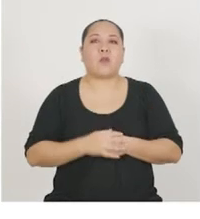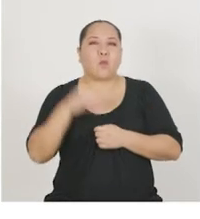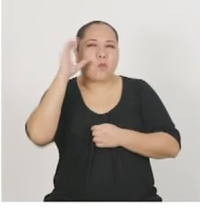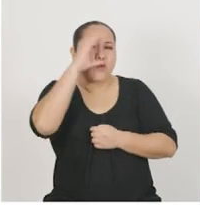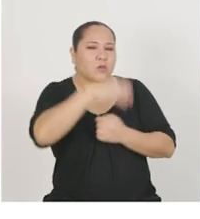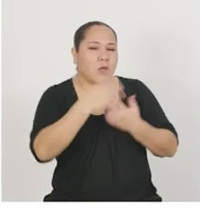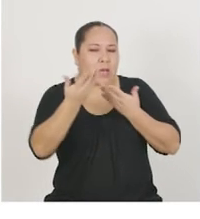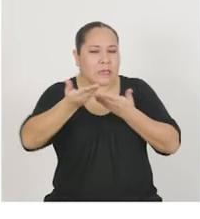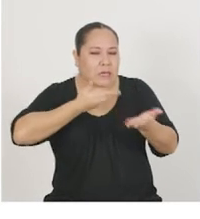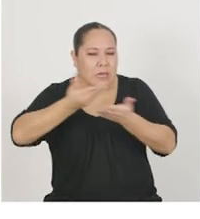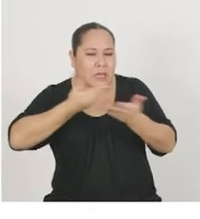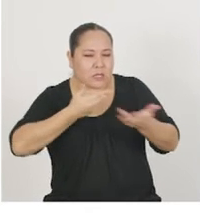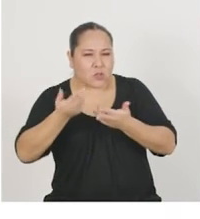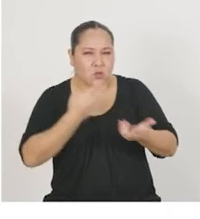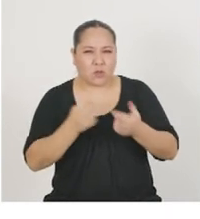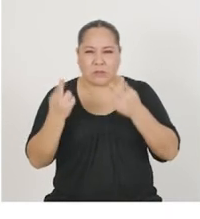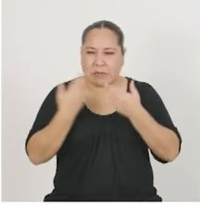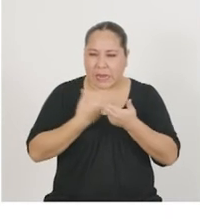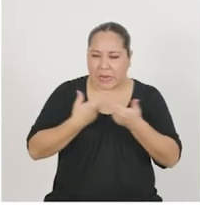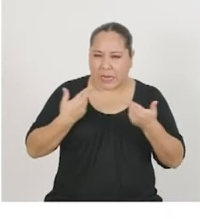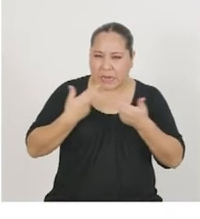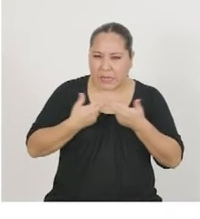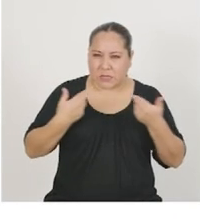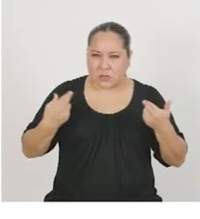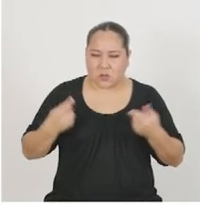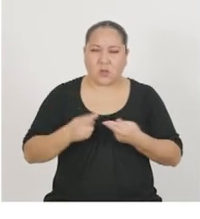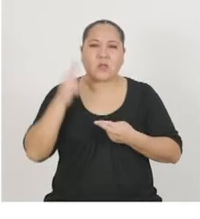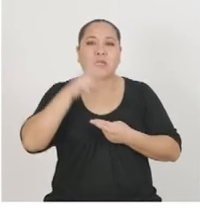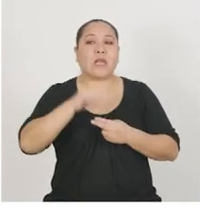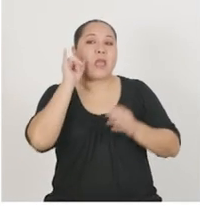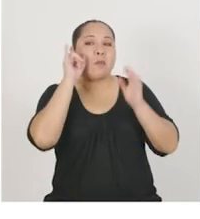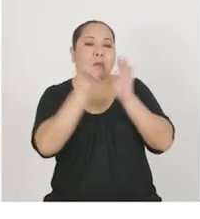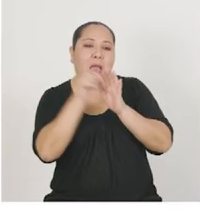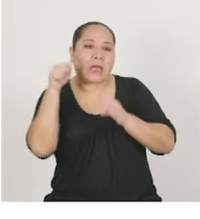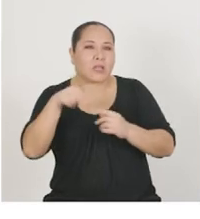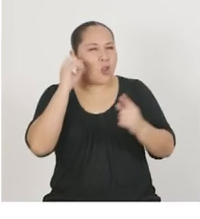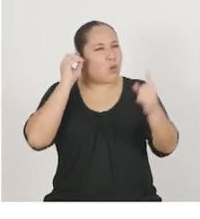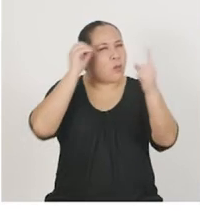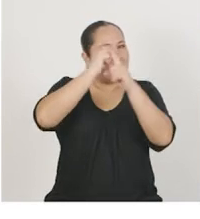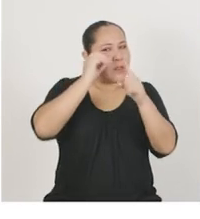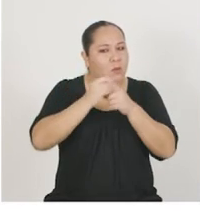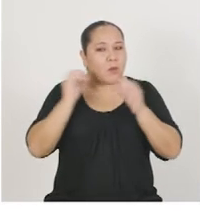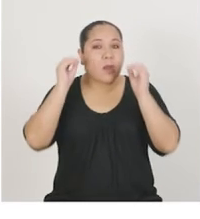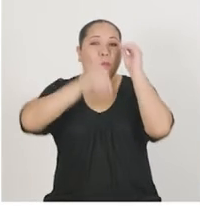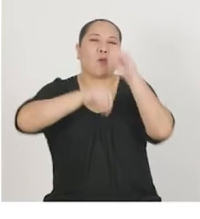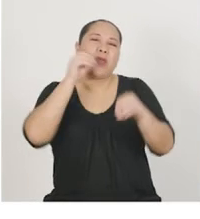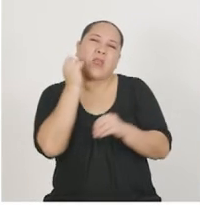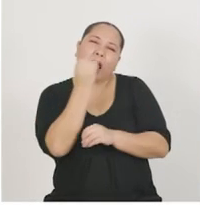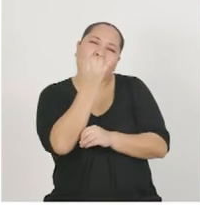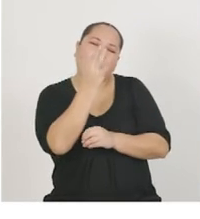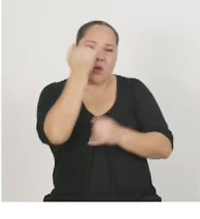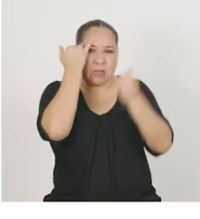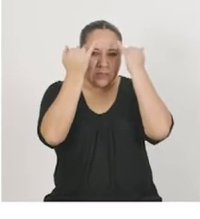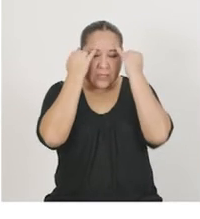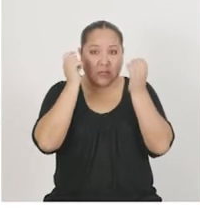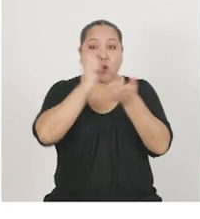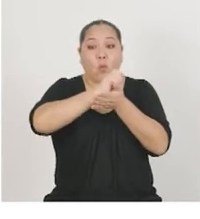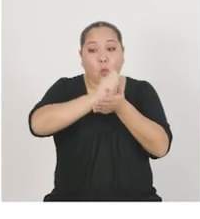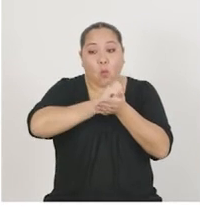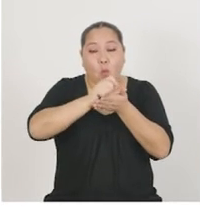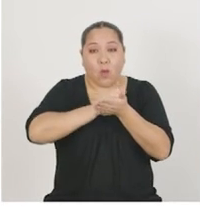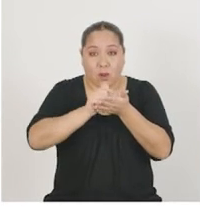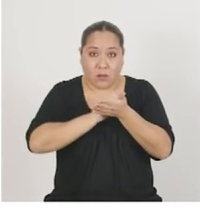Buscar relaciones forzadas entre las imágenes y el reto creativo para generar posibles ideas y